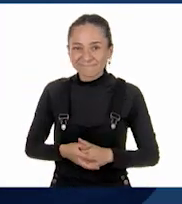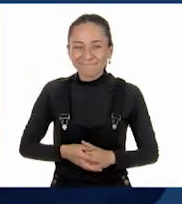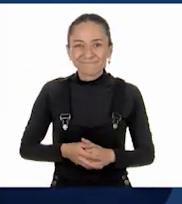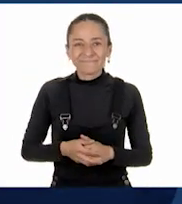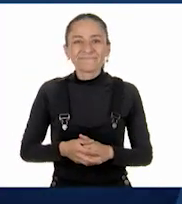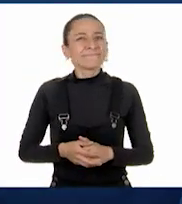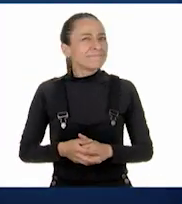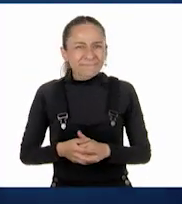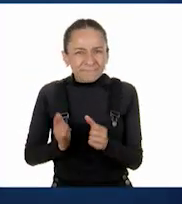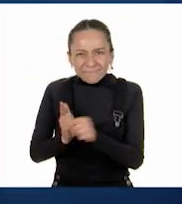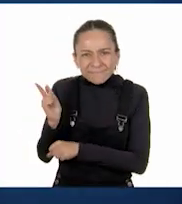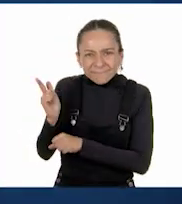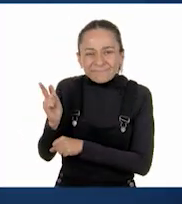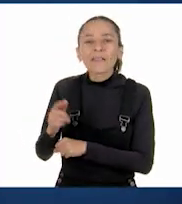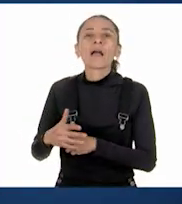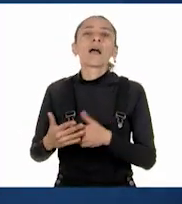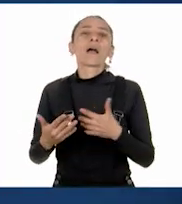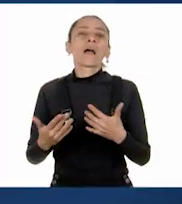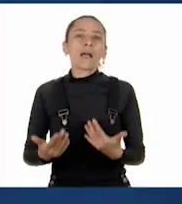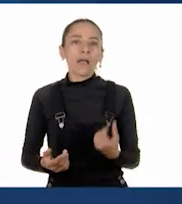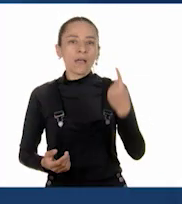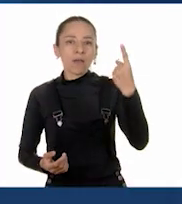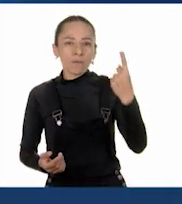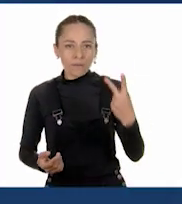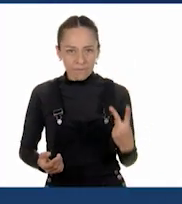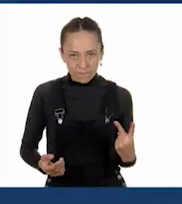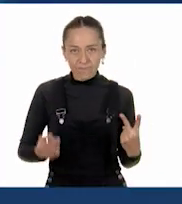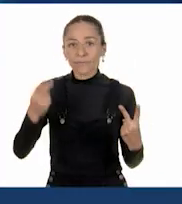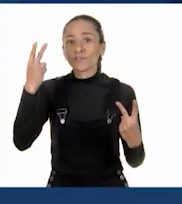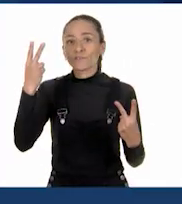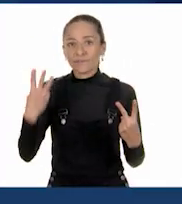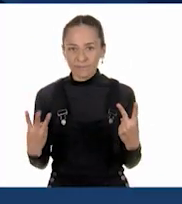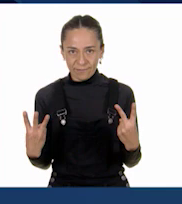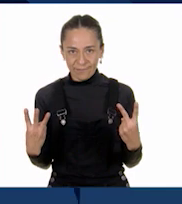Nos ha salido un medio y dos tercios.